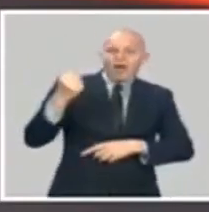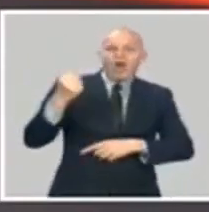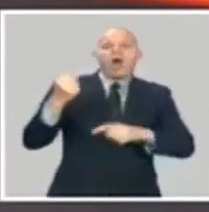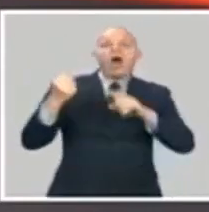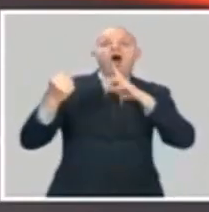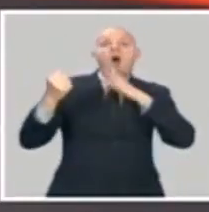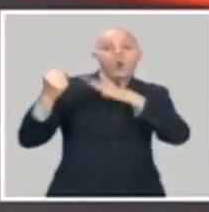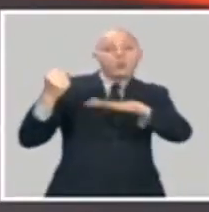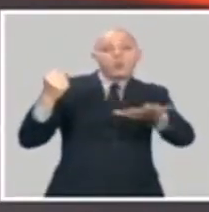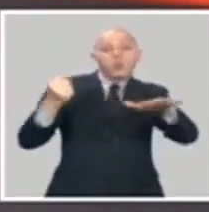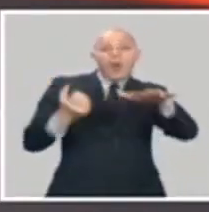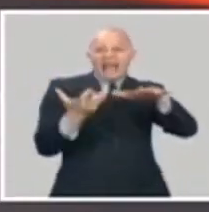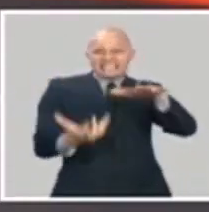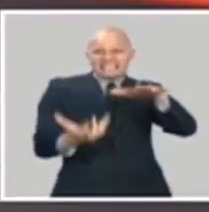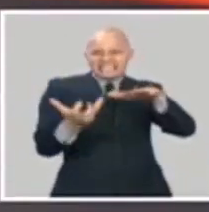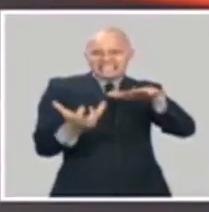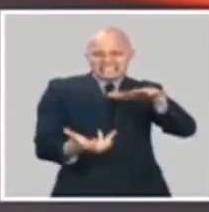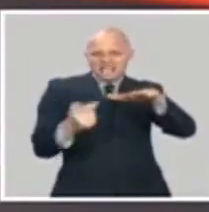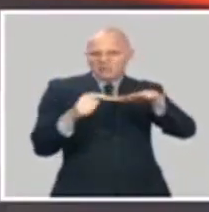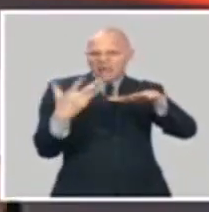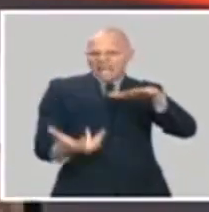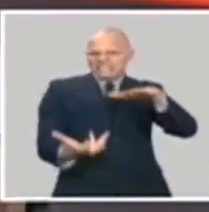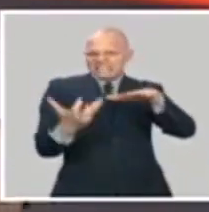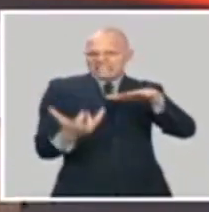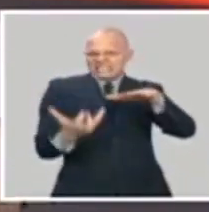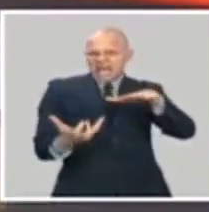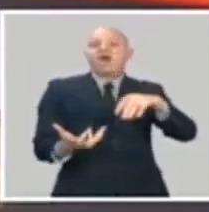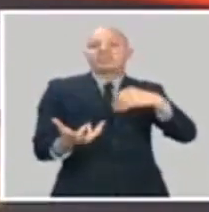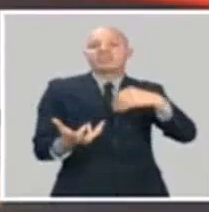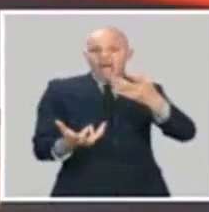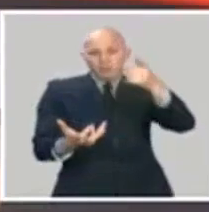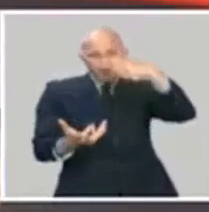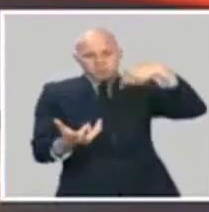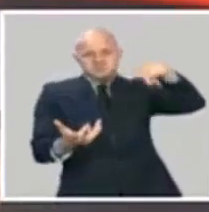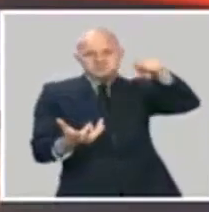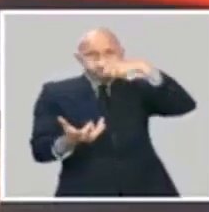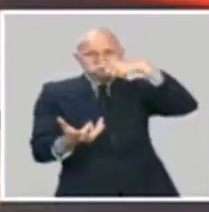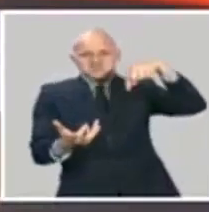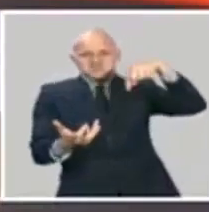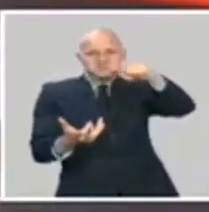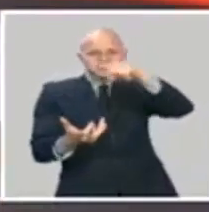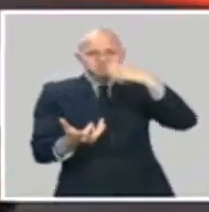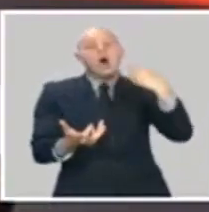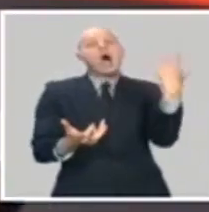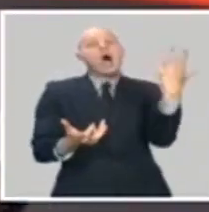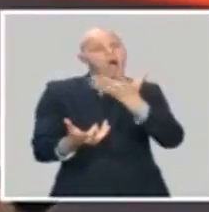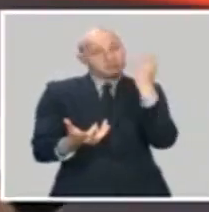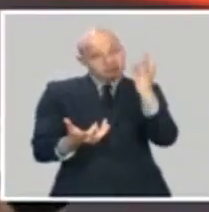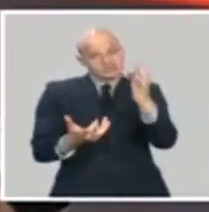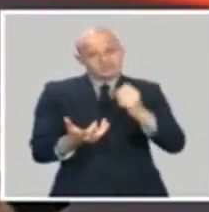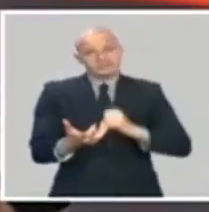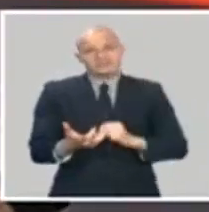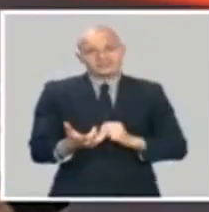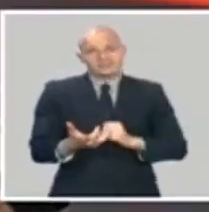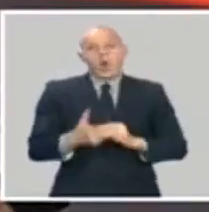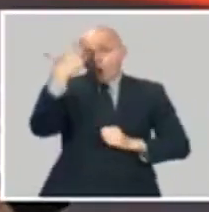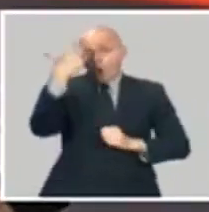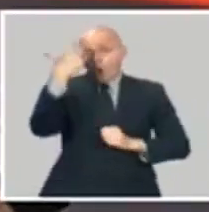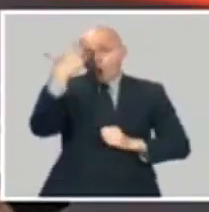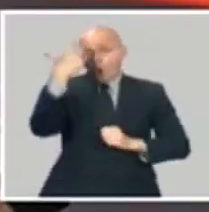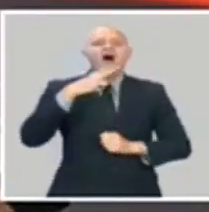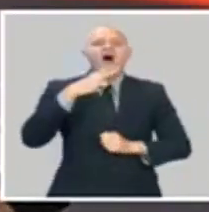natural que ocurre cuando cambia la circulación oceánica a cierto tiempo en cada uno de los océanos.